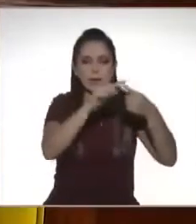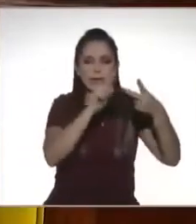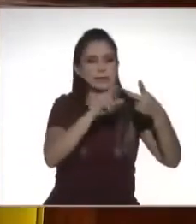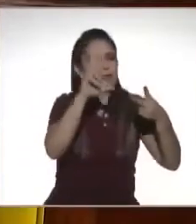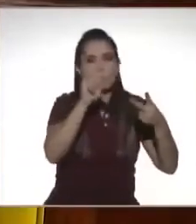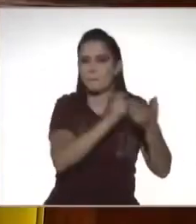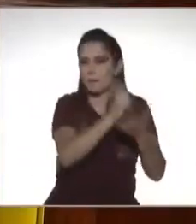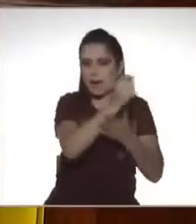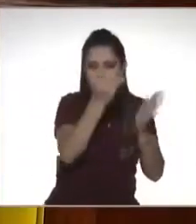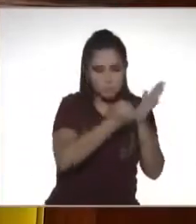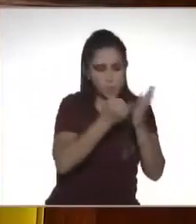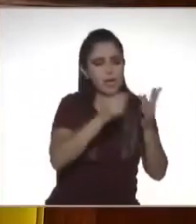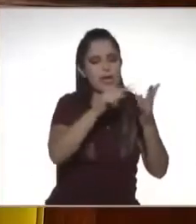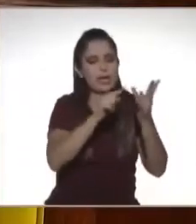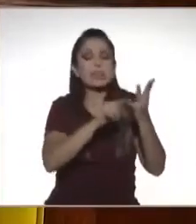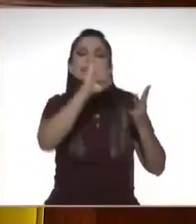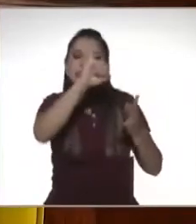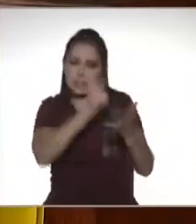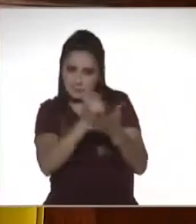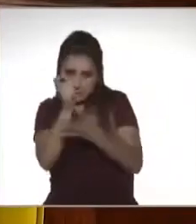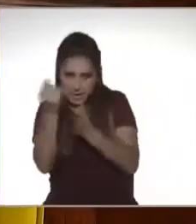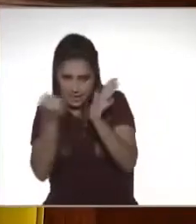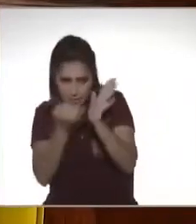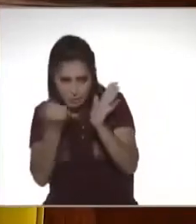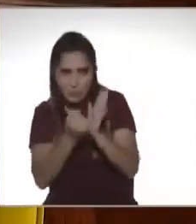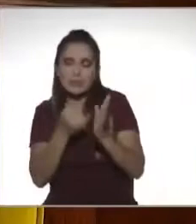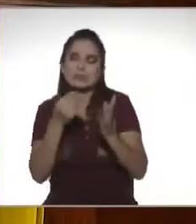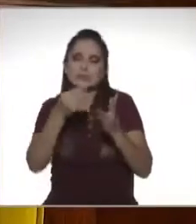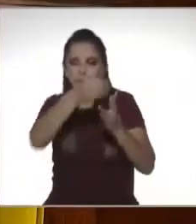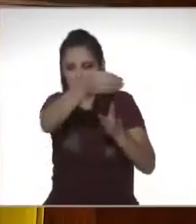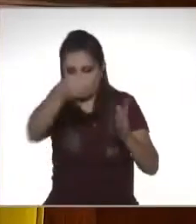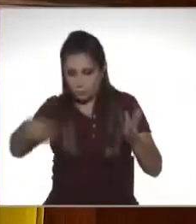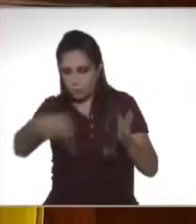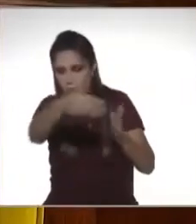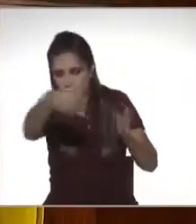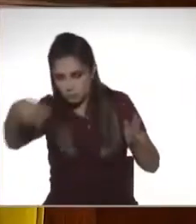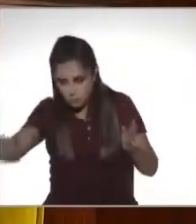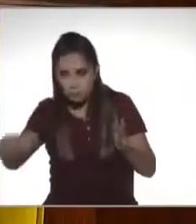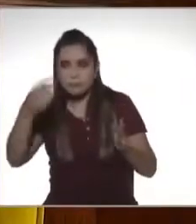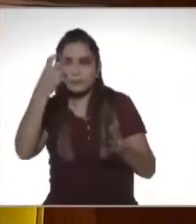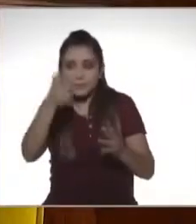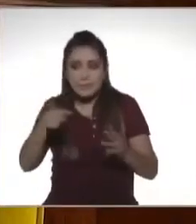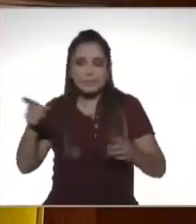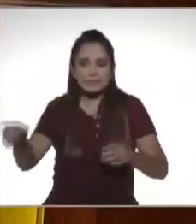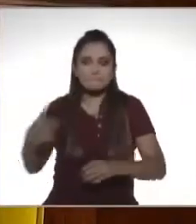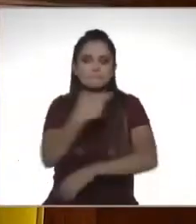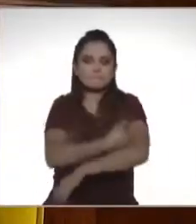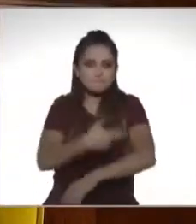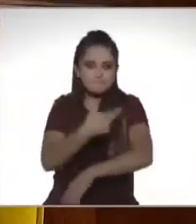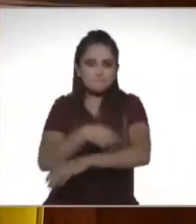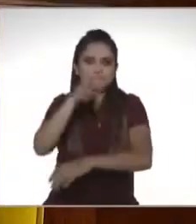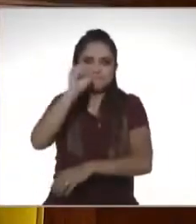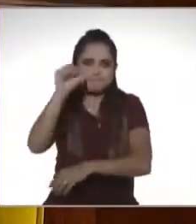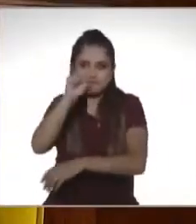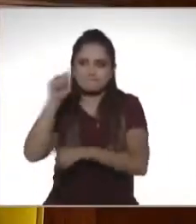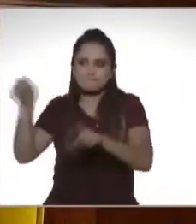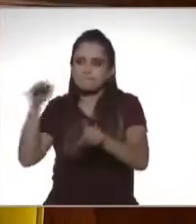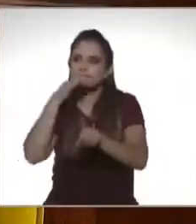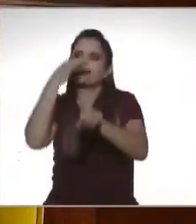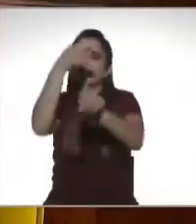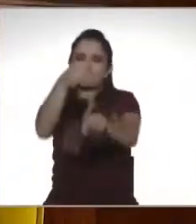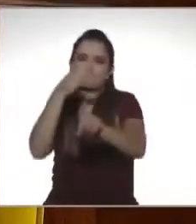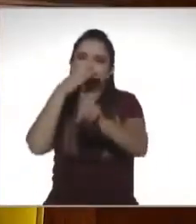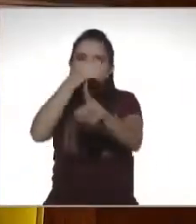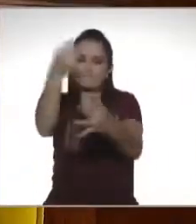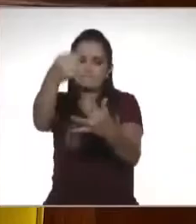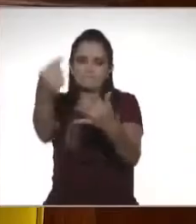exentos o algunos de inicio tengo elementos adicionales para decir, no, esto no es un ingreso. Pero vamos, eso ya es hacerlo.